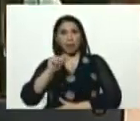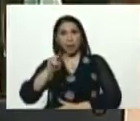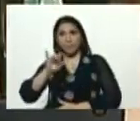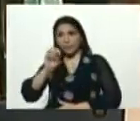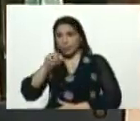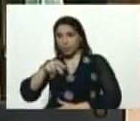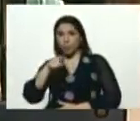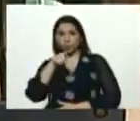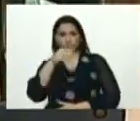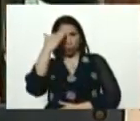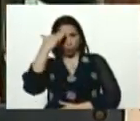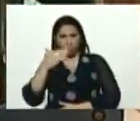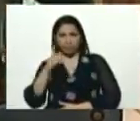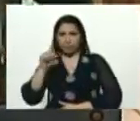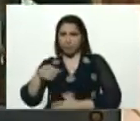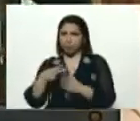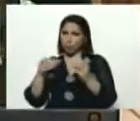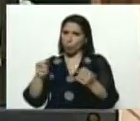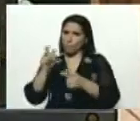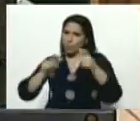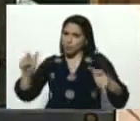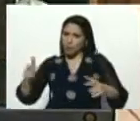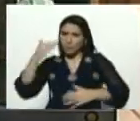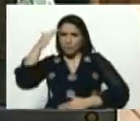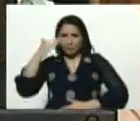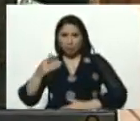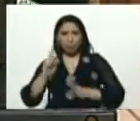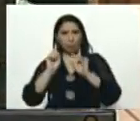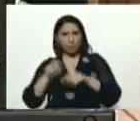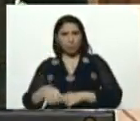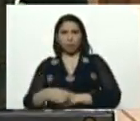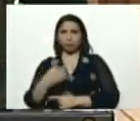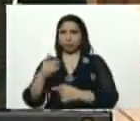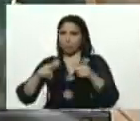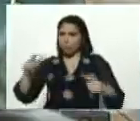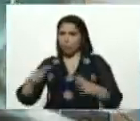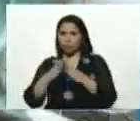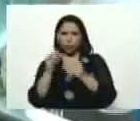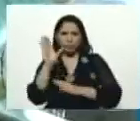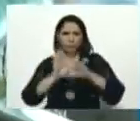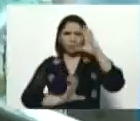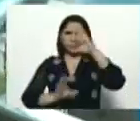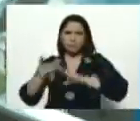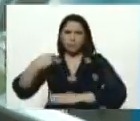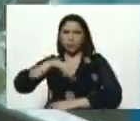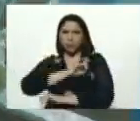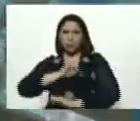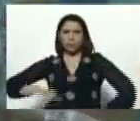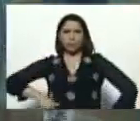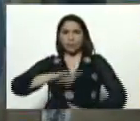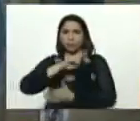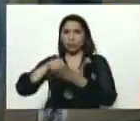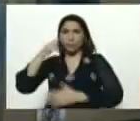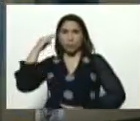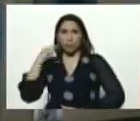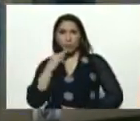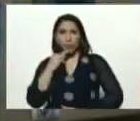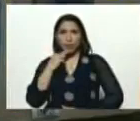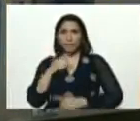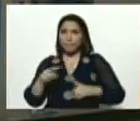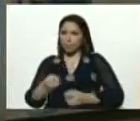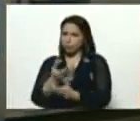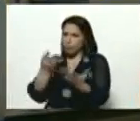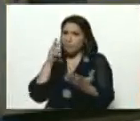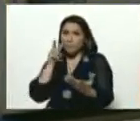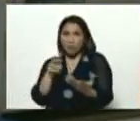a usted coronel, a todo el personal militar, civil, a todos los científicos de nuestra Fuerza Armada Nacional Bolivariana para que